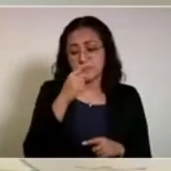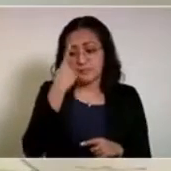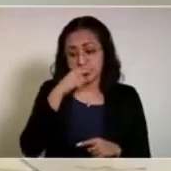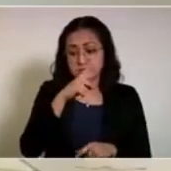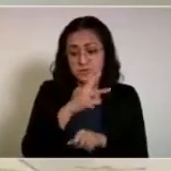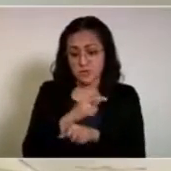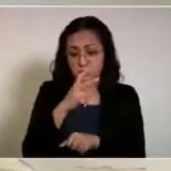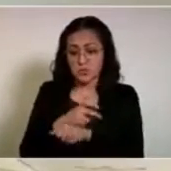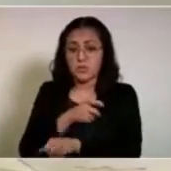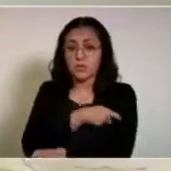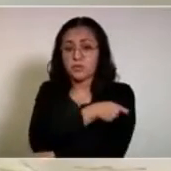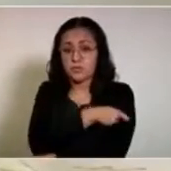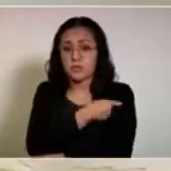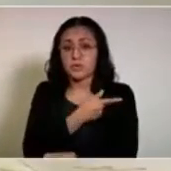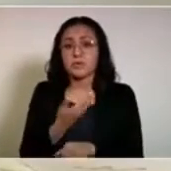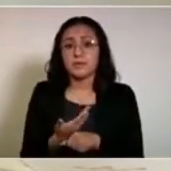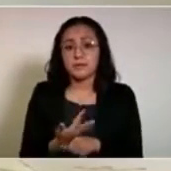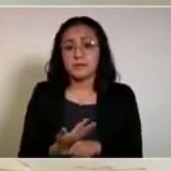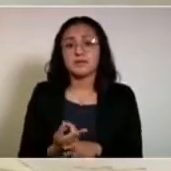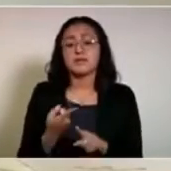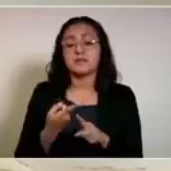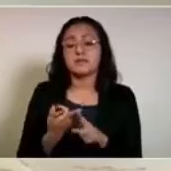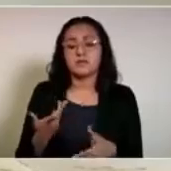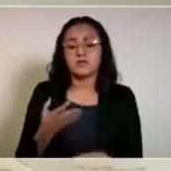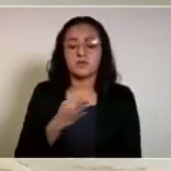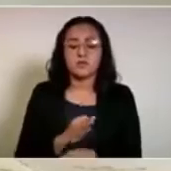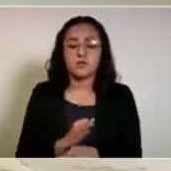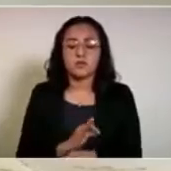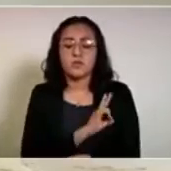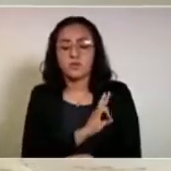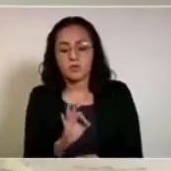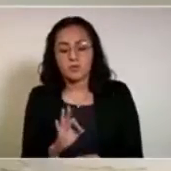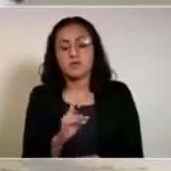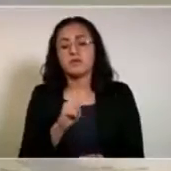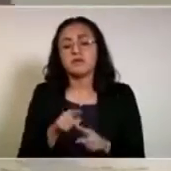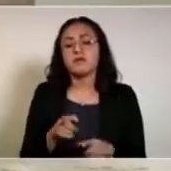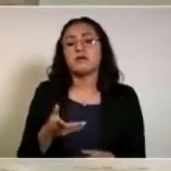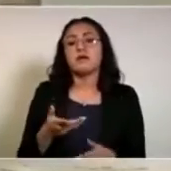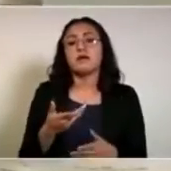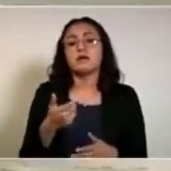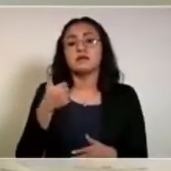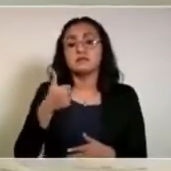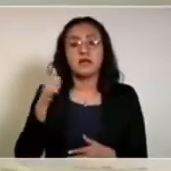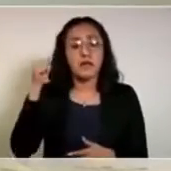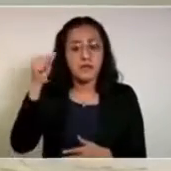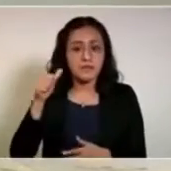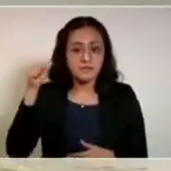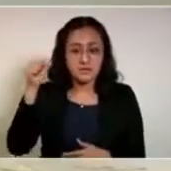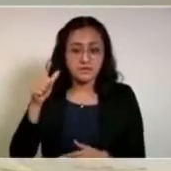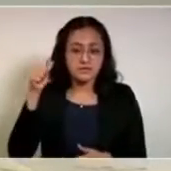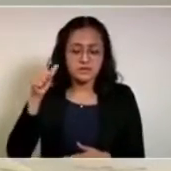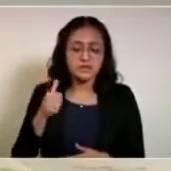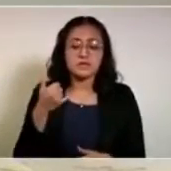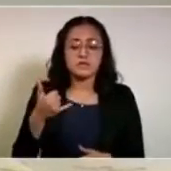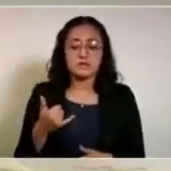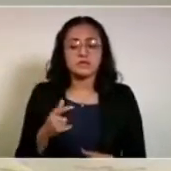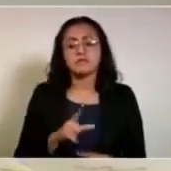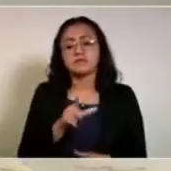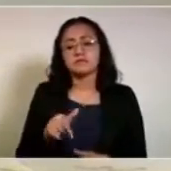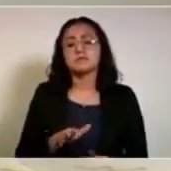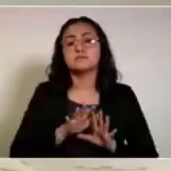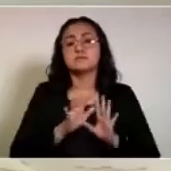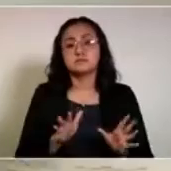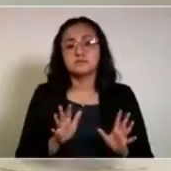dosis que tenemos, que se pueda vencer, lo tenemos al 6 de abril y ya están